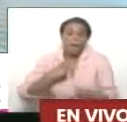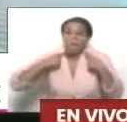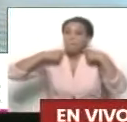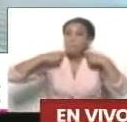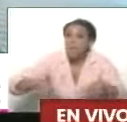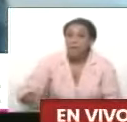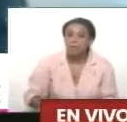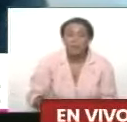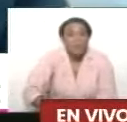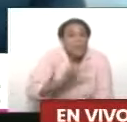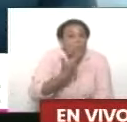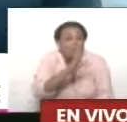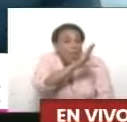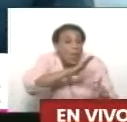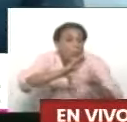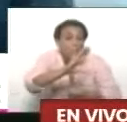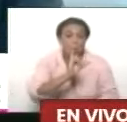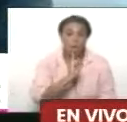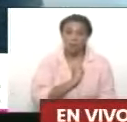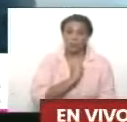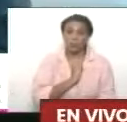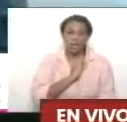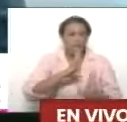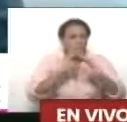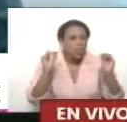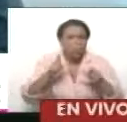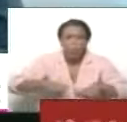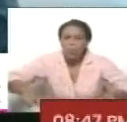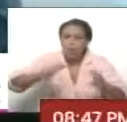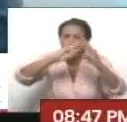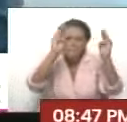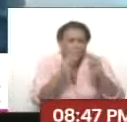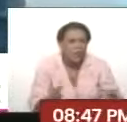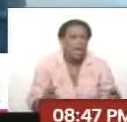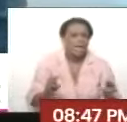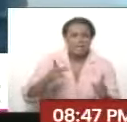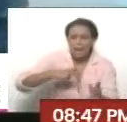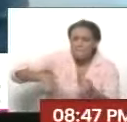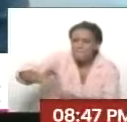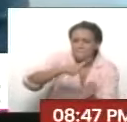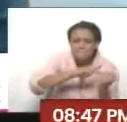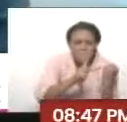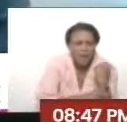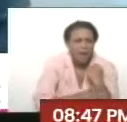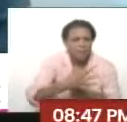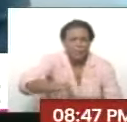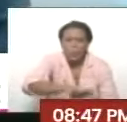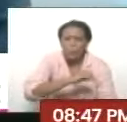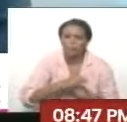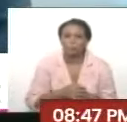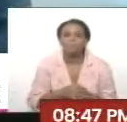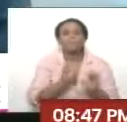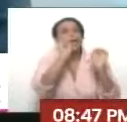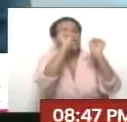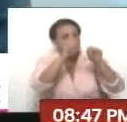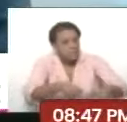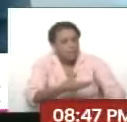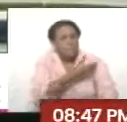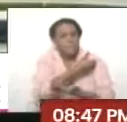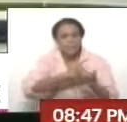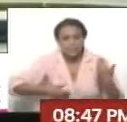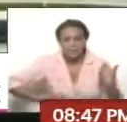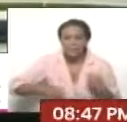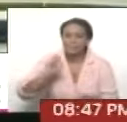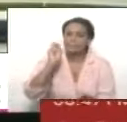Por eso es tan importante recuperar todos los espacios y fortalecer la cultura nacional. Así es, presidente. Y nosotros